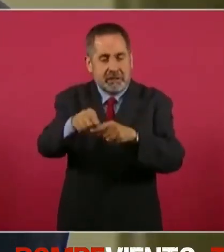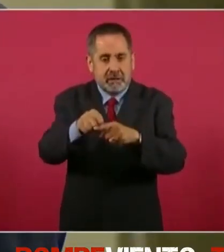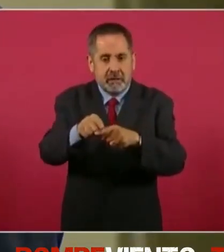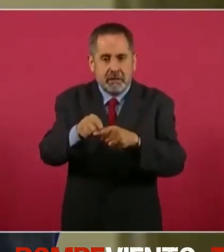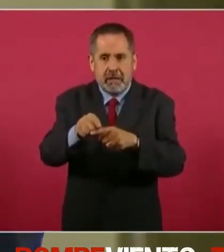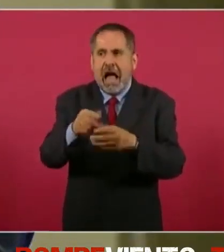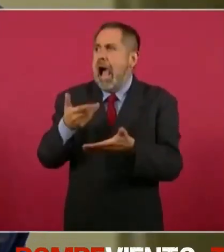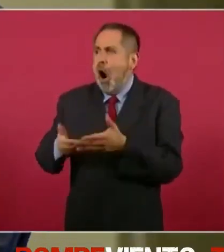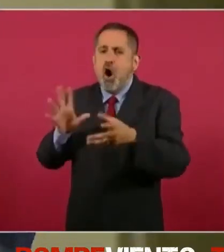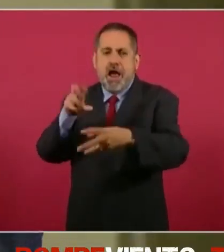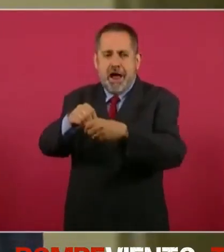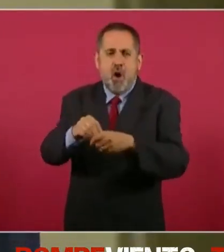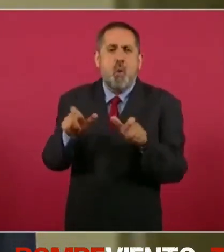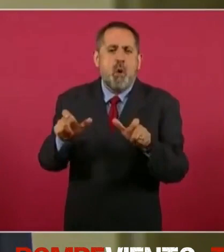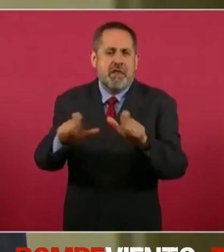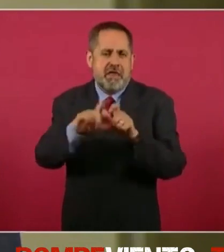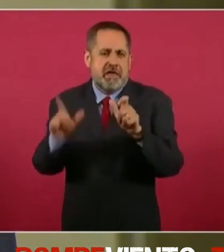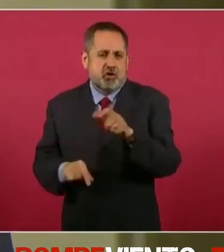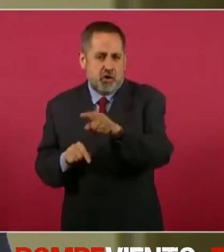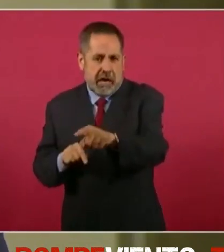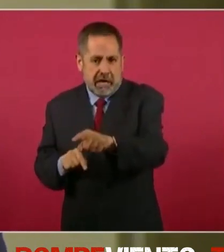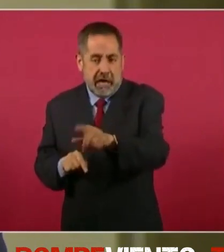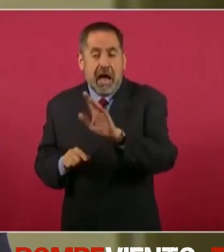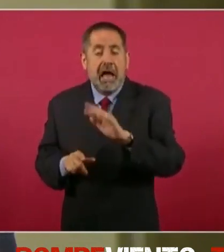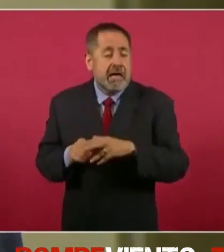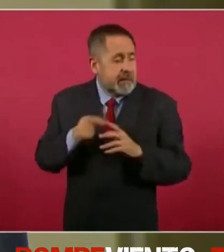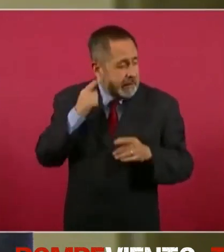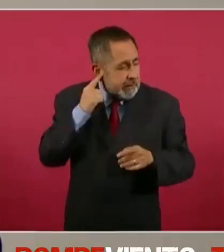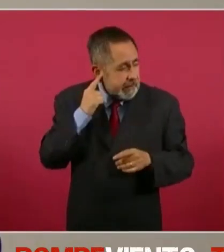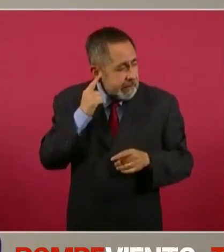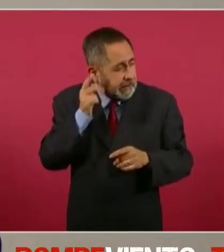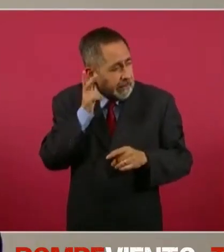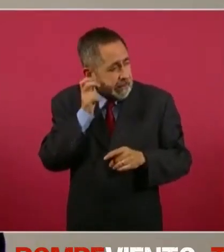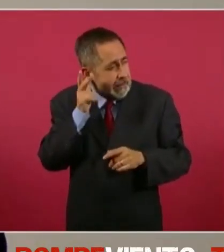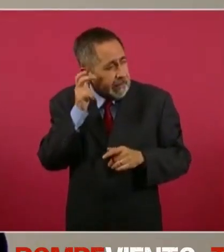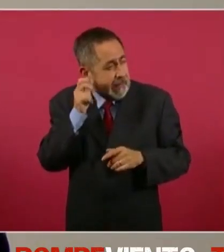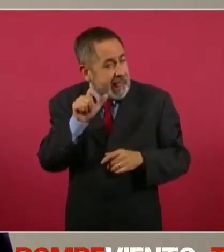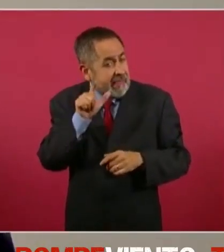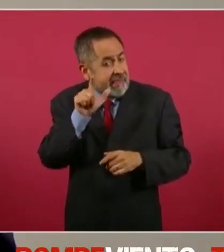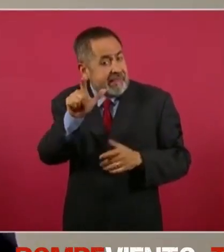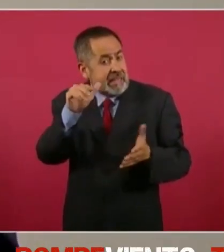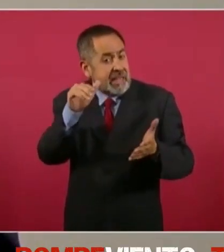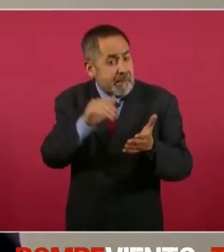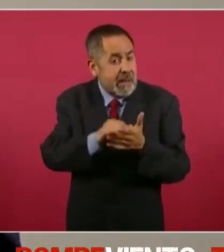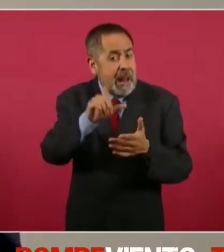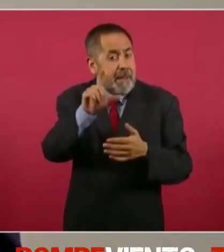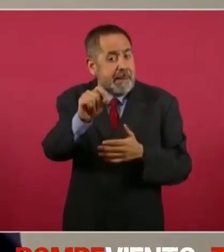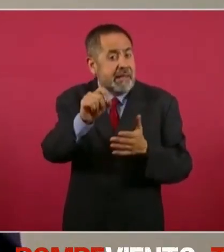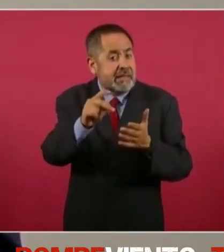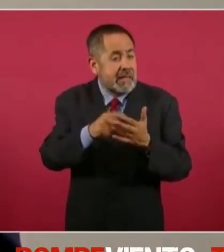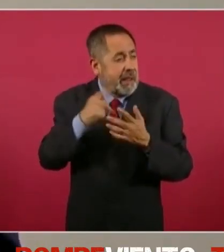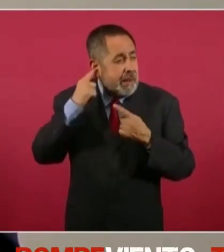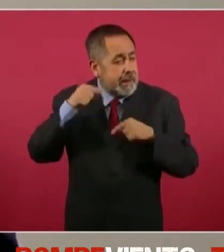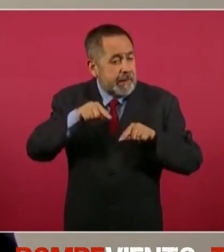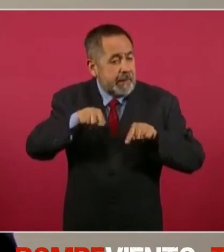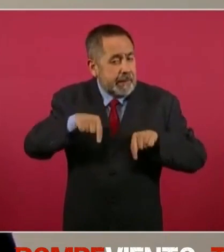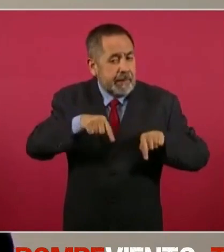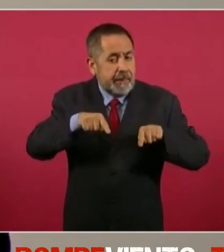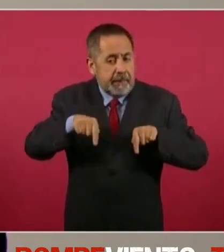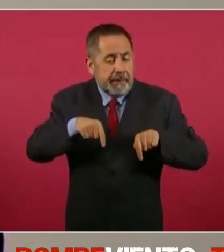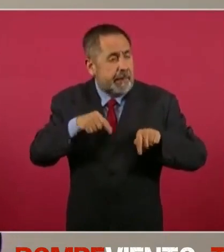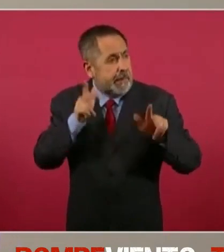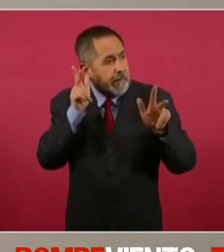la Guardia Nacional. Ahí se han analizado 17 mil 20 sesiones de audio y transcripciones